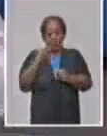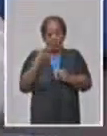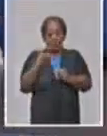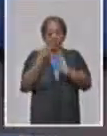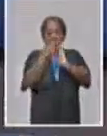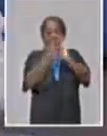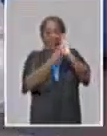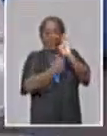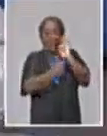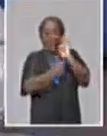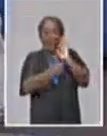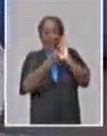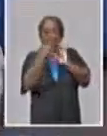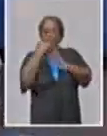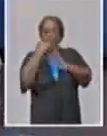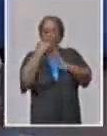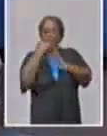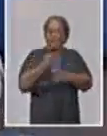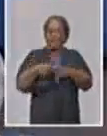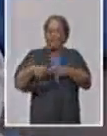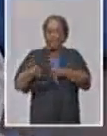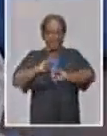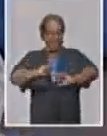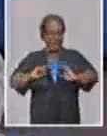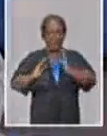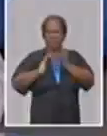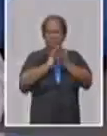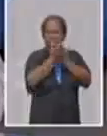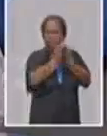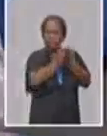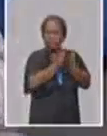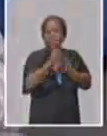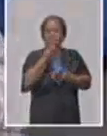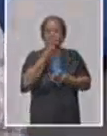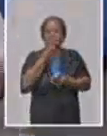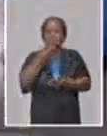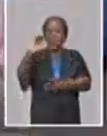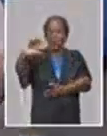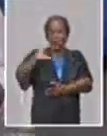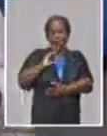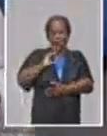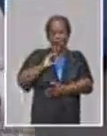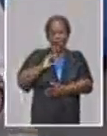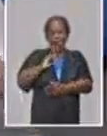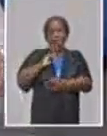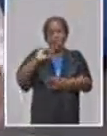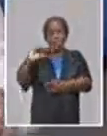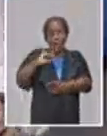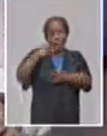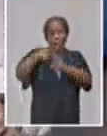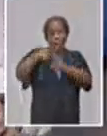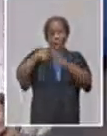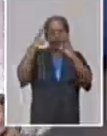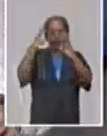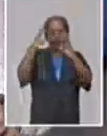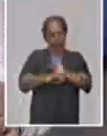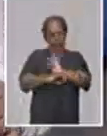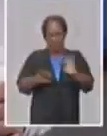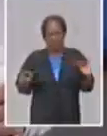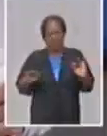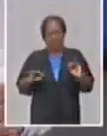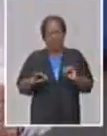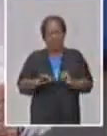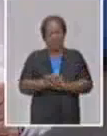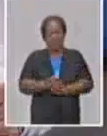indicadores o condicionantes para tener acceso al salario a pago por resultado. Una cuestión que